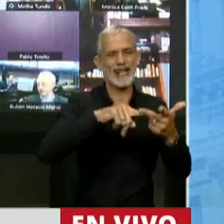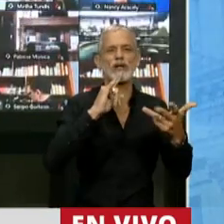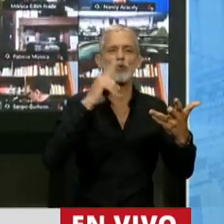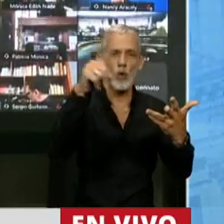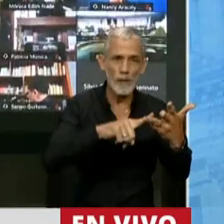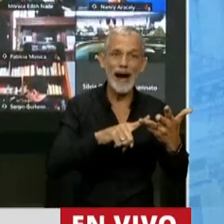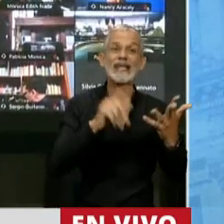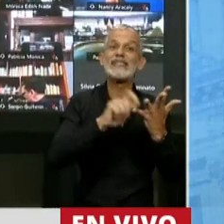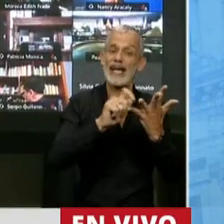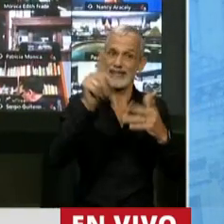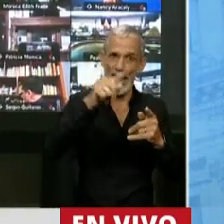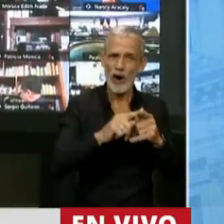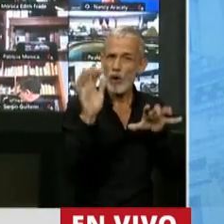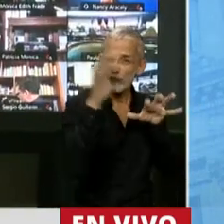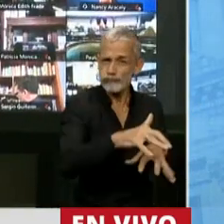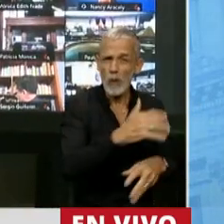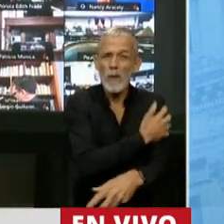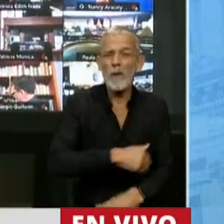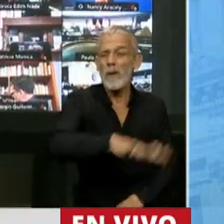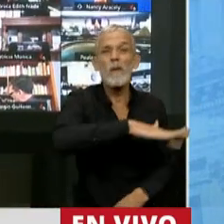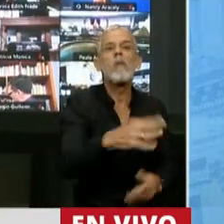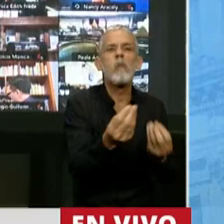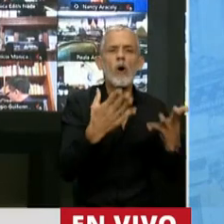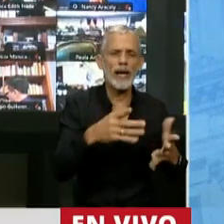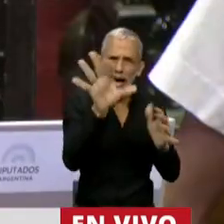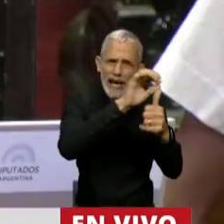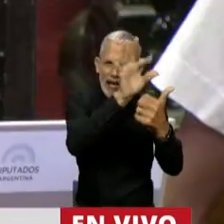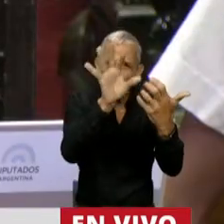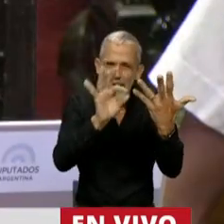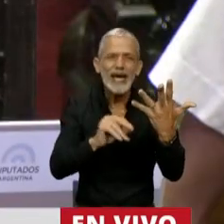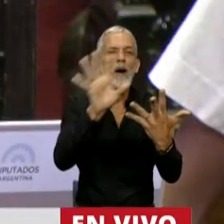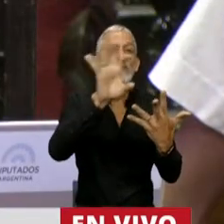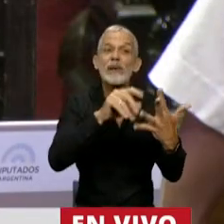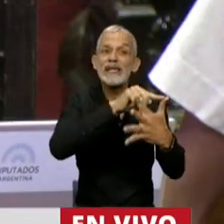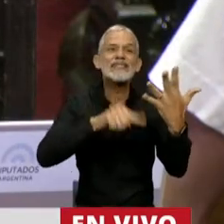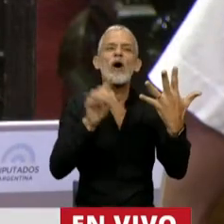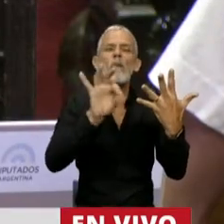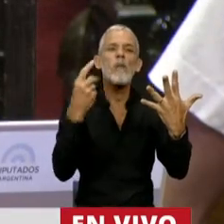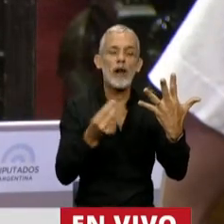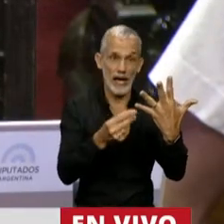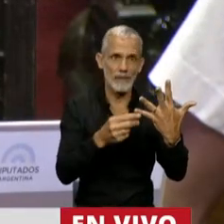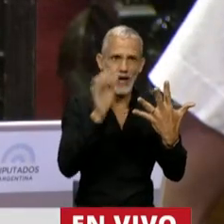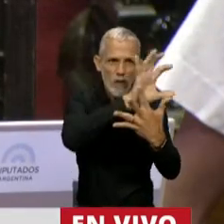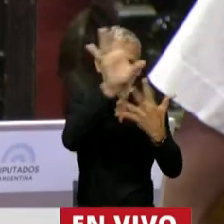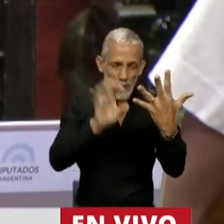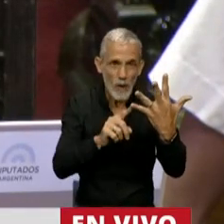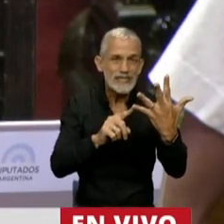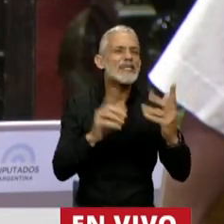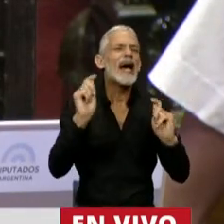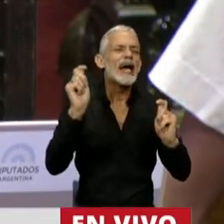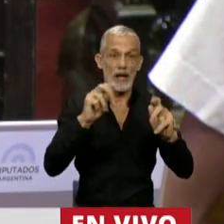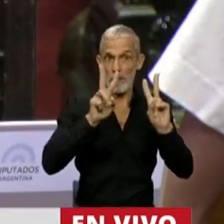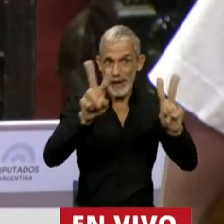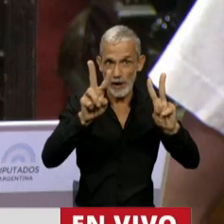Tucumán y de Santiago del Estero. ¿Saben por qué elegí estas provincias? También 5. Porque en ellas gobernó